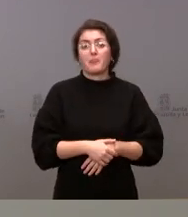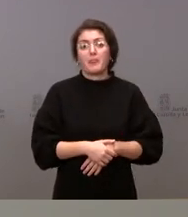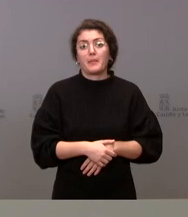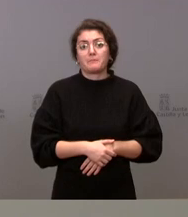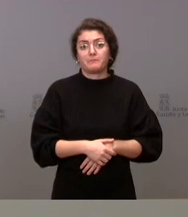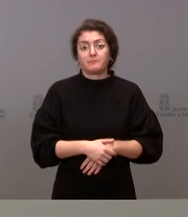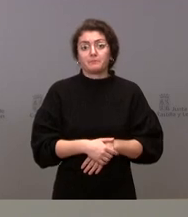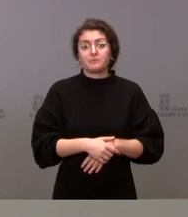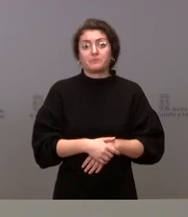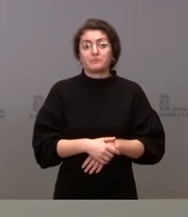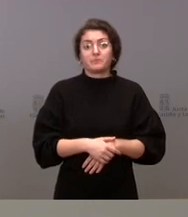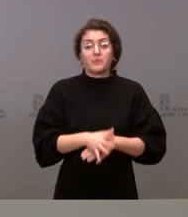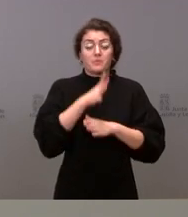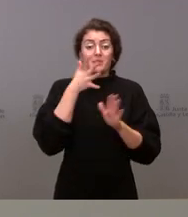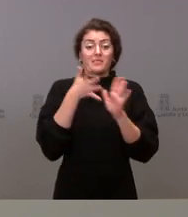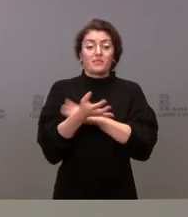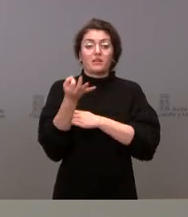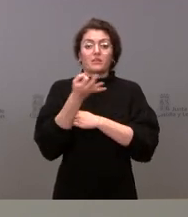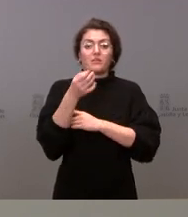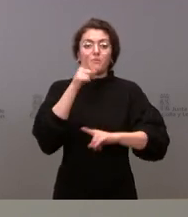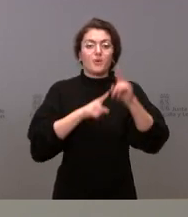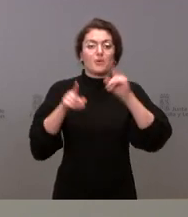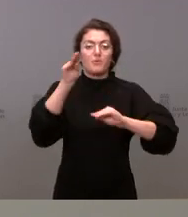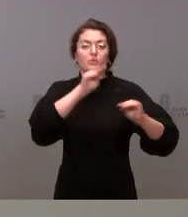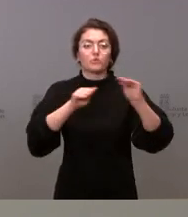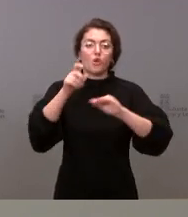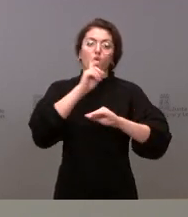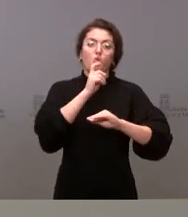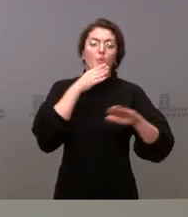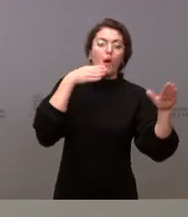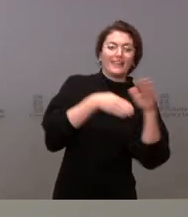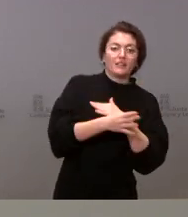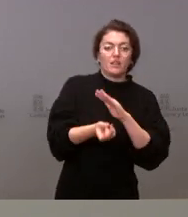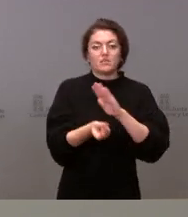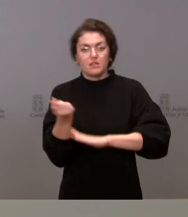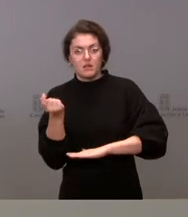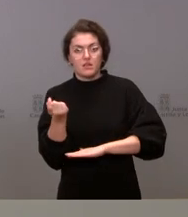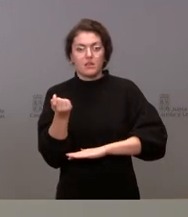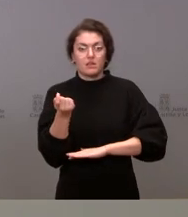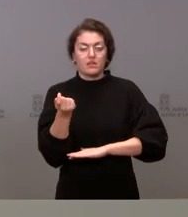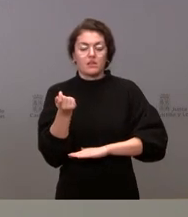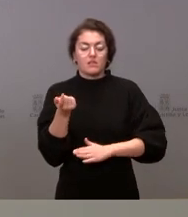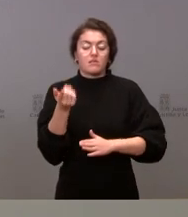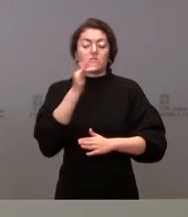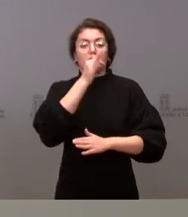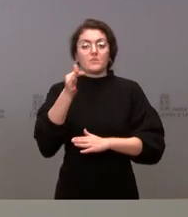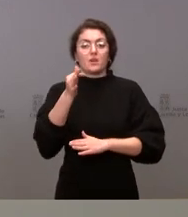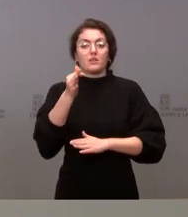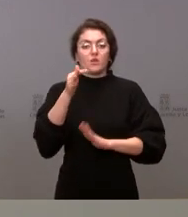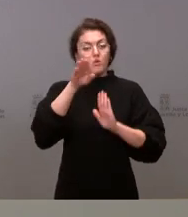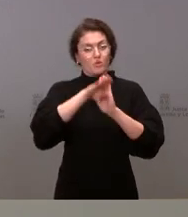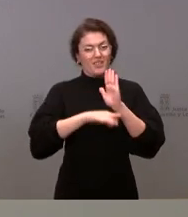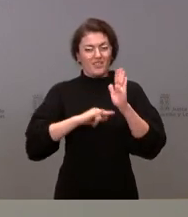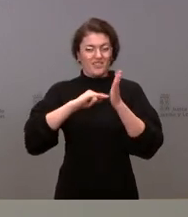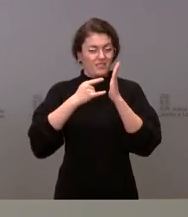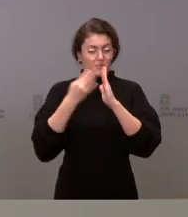resolver el problema y resolver el problema pues desde luego es la entrada y la salida y regular eso y ordenar el sistema como lo estamos haciendo en el